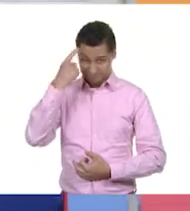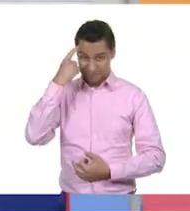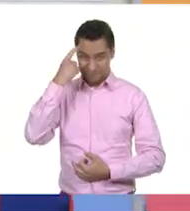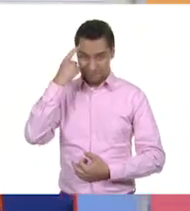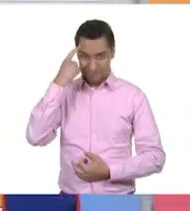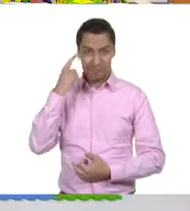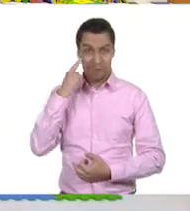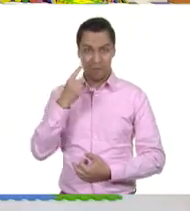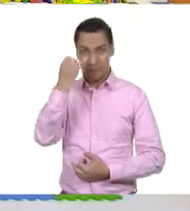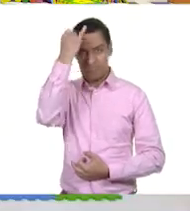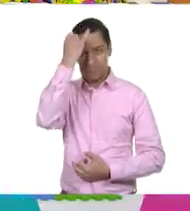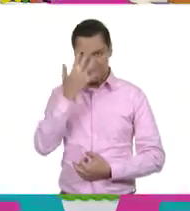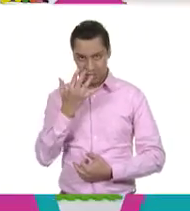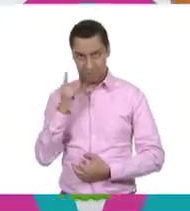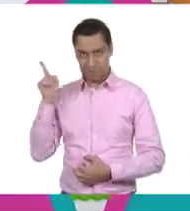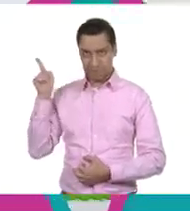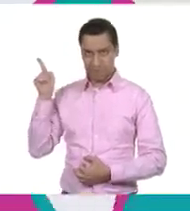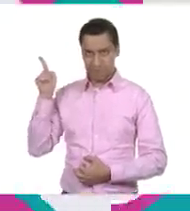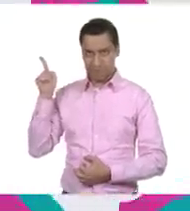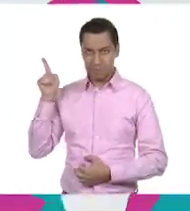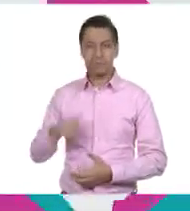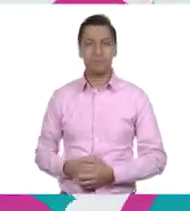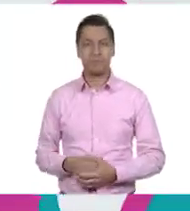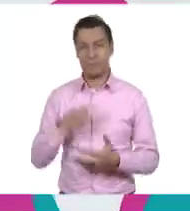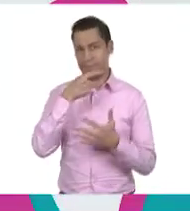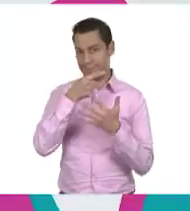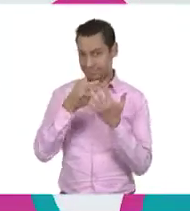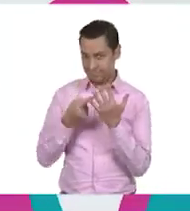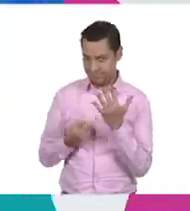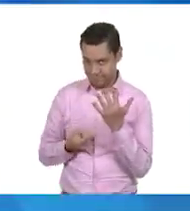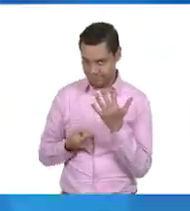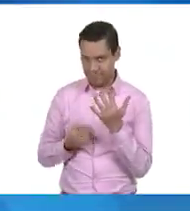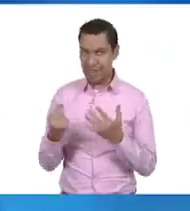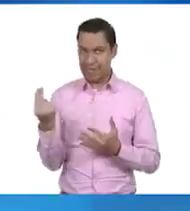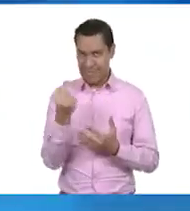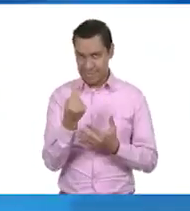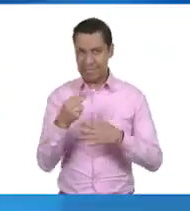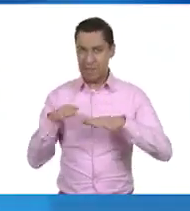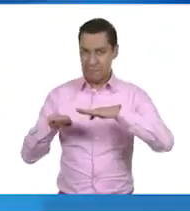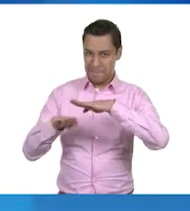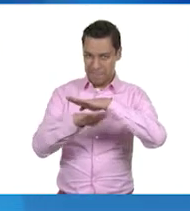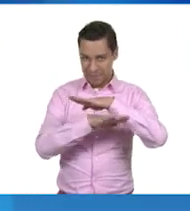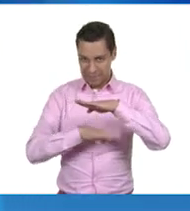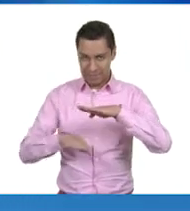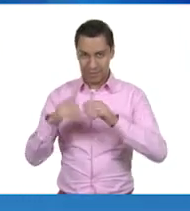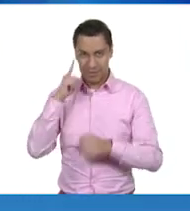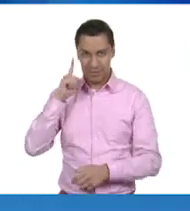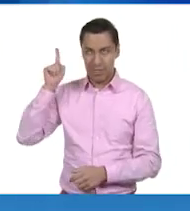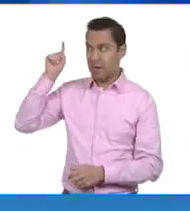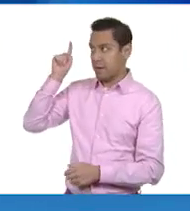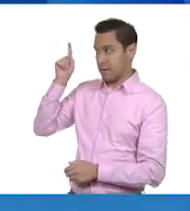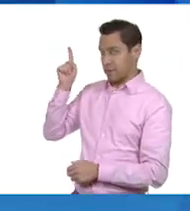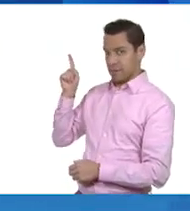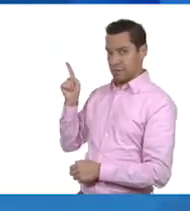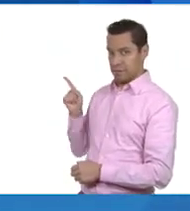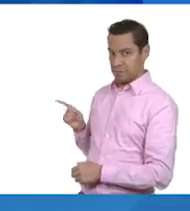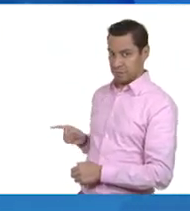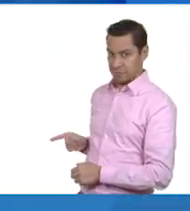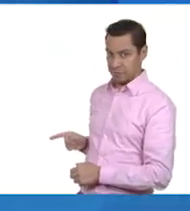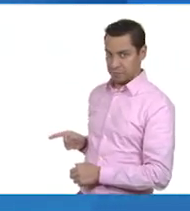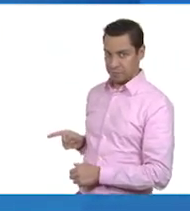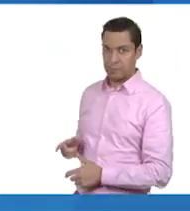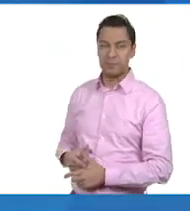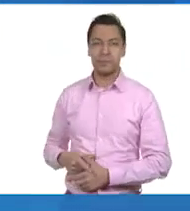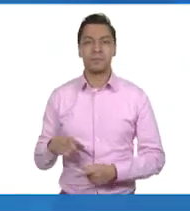imagen. En esta tenemos todas las necesidades básicas o algunas de ellas. A ver, ¿Me ayudas a leerlas? Por supuesto. La primera,